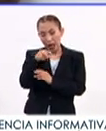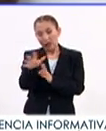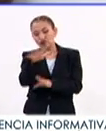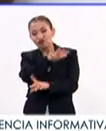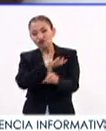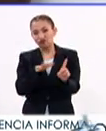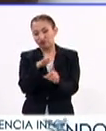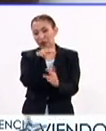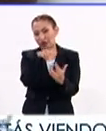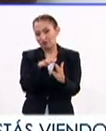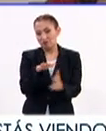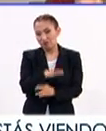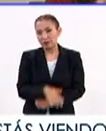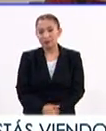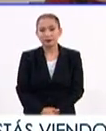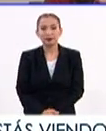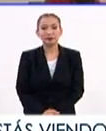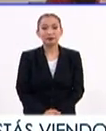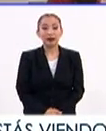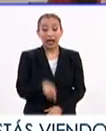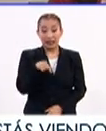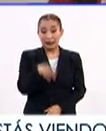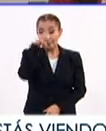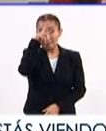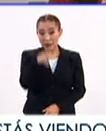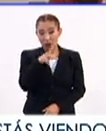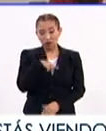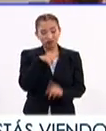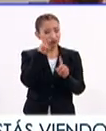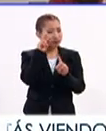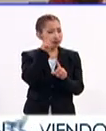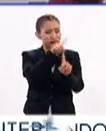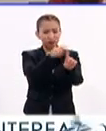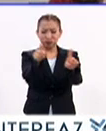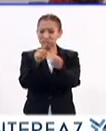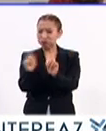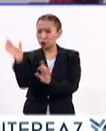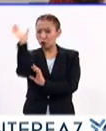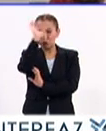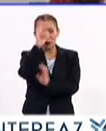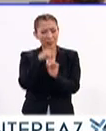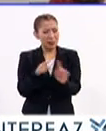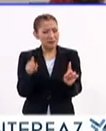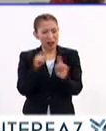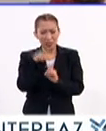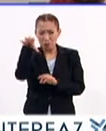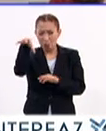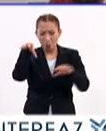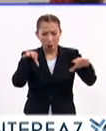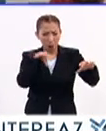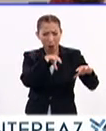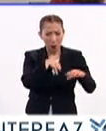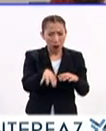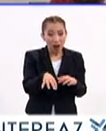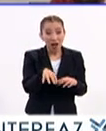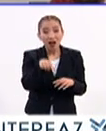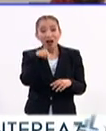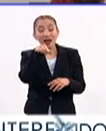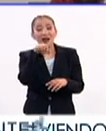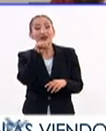el contexto regional. El país es un mosaico cultural, es un mosaico en donde